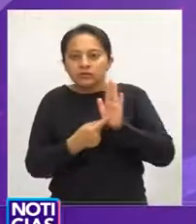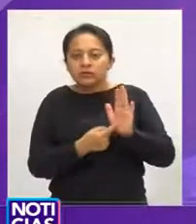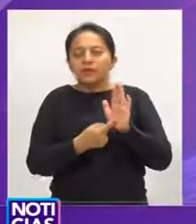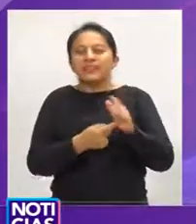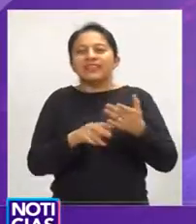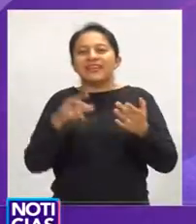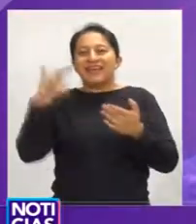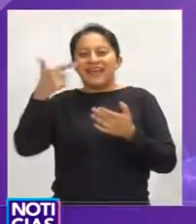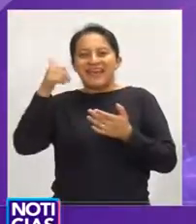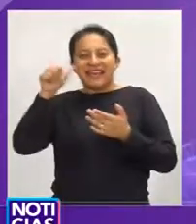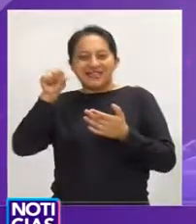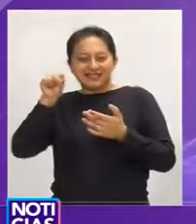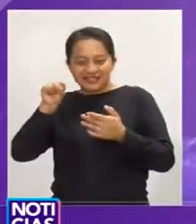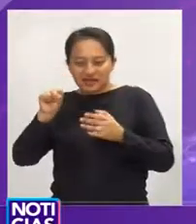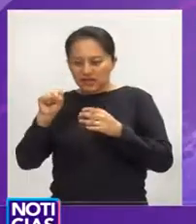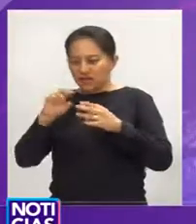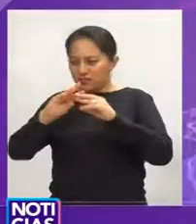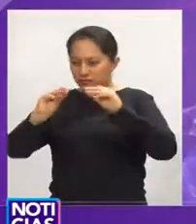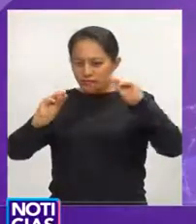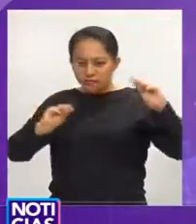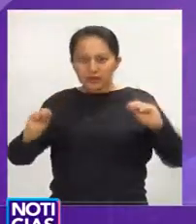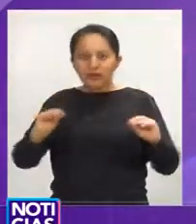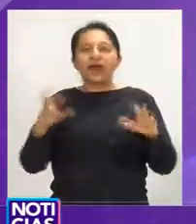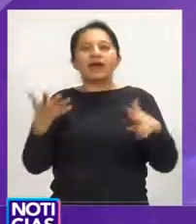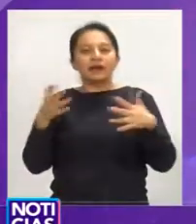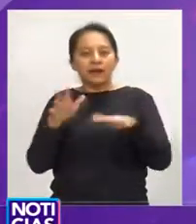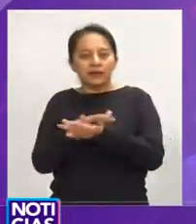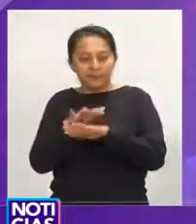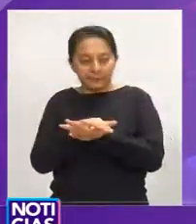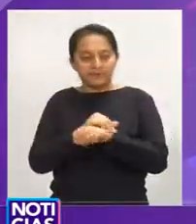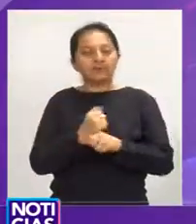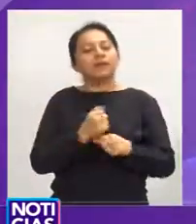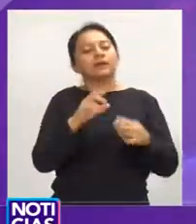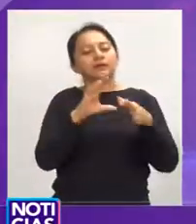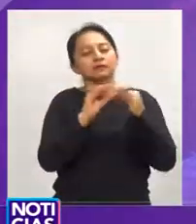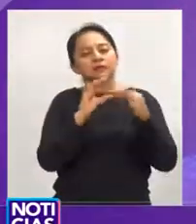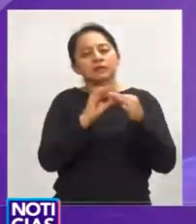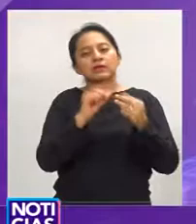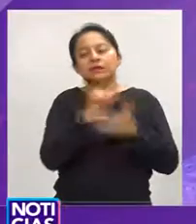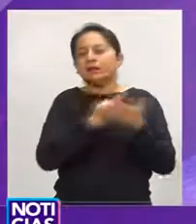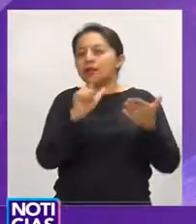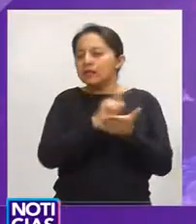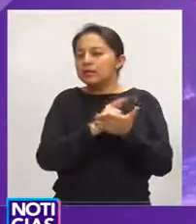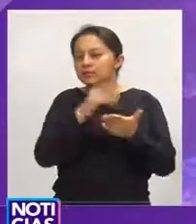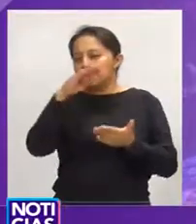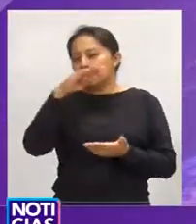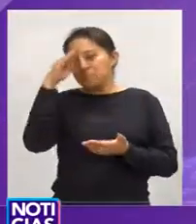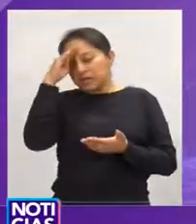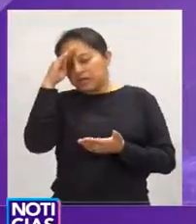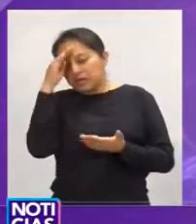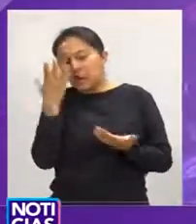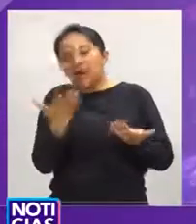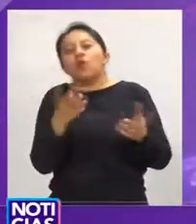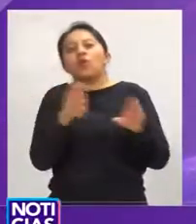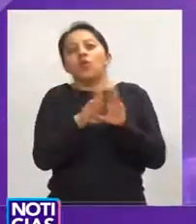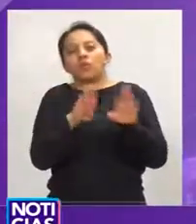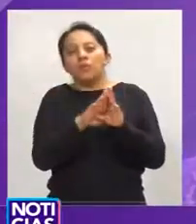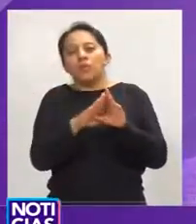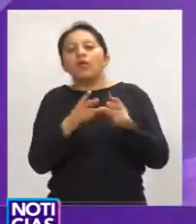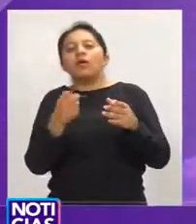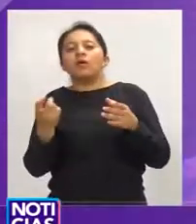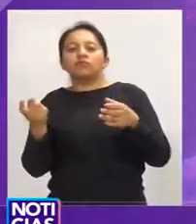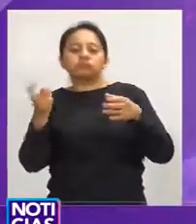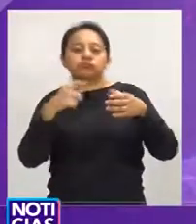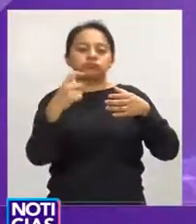invernadero. De igual manera, la ley contempla la creación de una Comisión Estatal de Cambio Climático, integrada por representantes de diversas